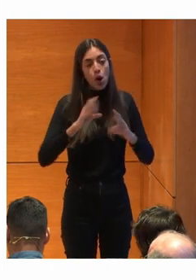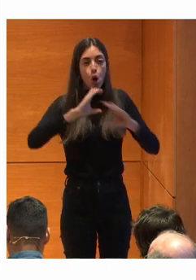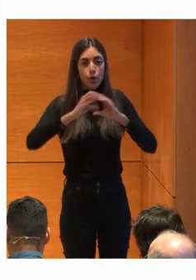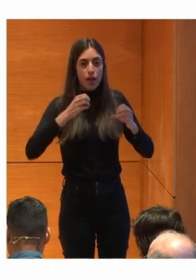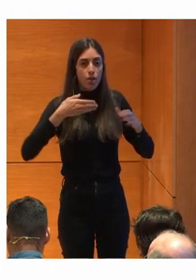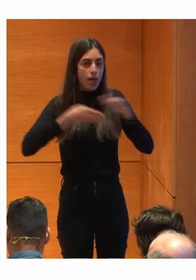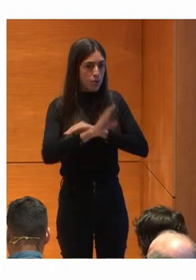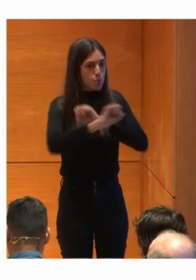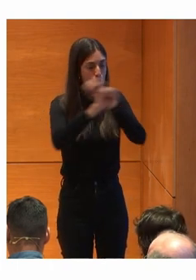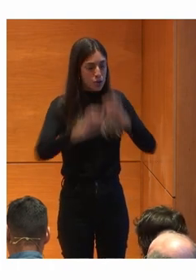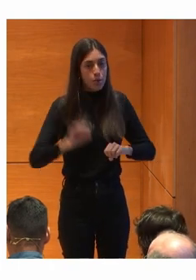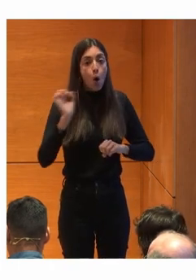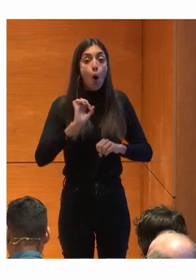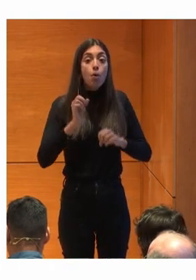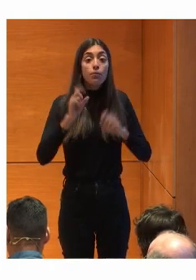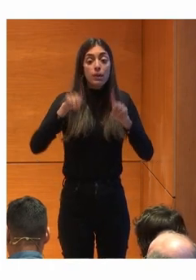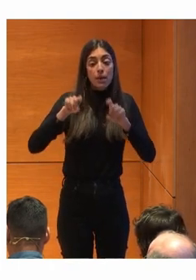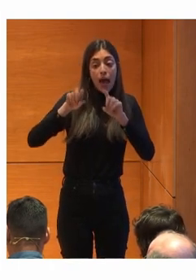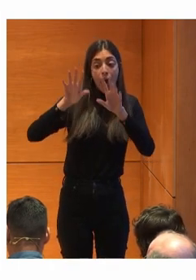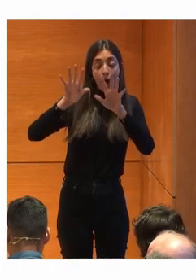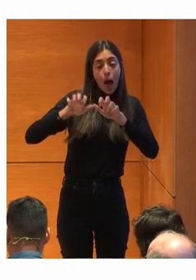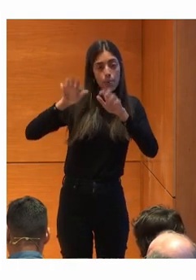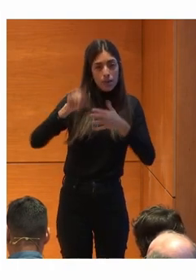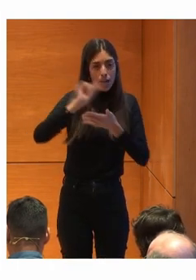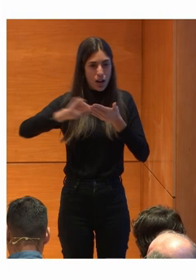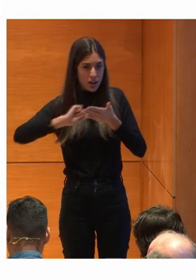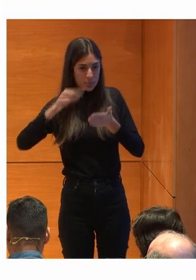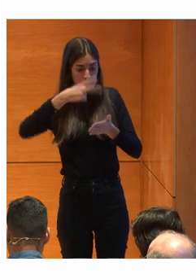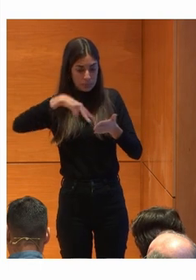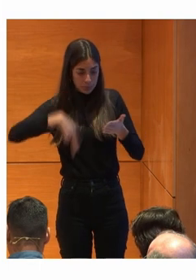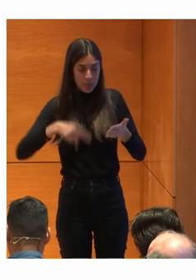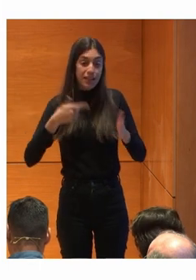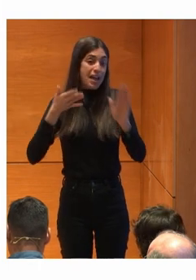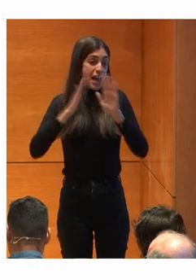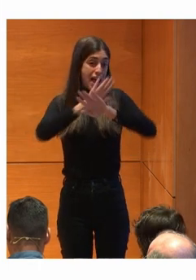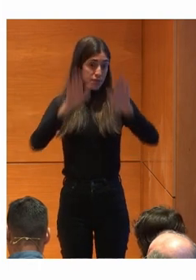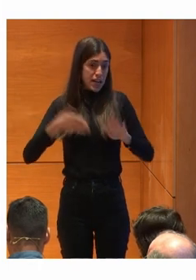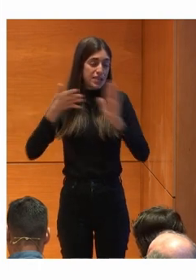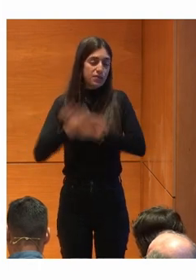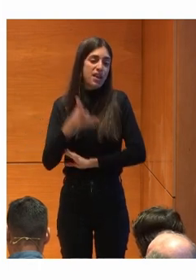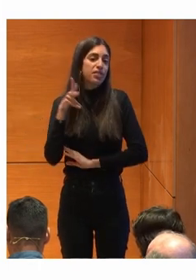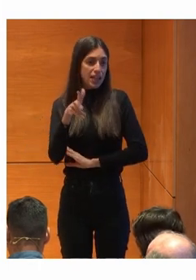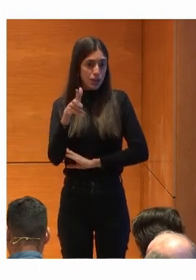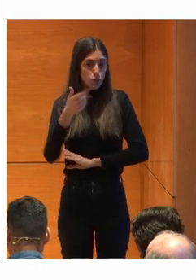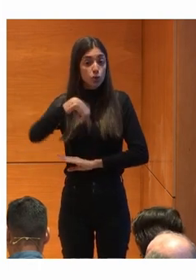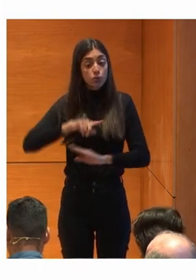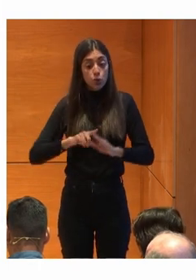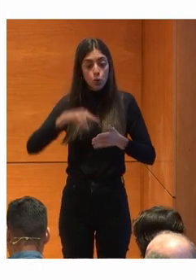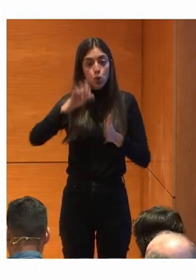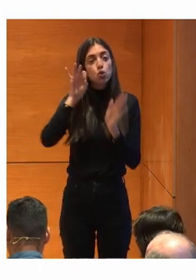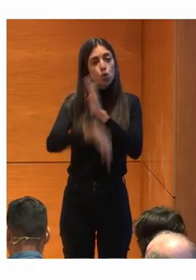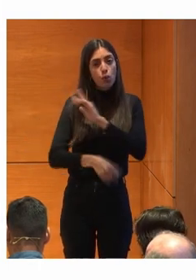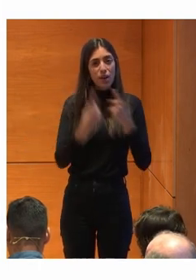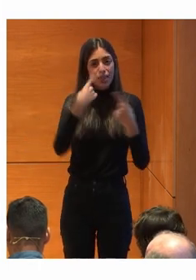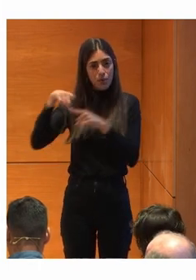Y obviamente A tareas de lectoescritura Y al final Se trata De un derecho Nosotros hemos desarrollado Diferentes softwares